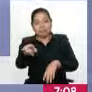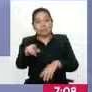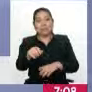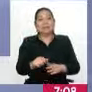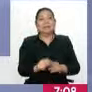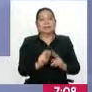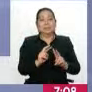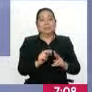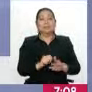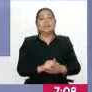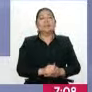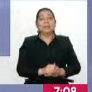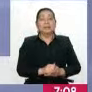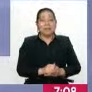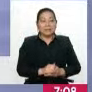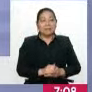New Limb.